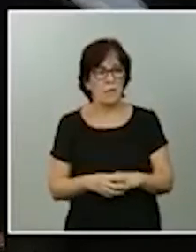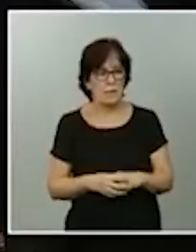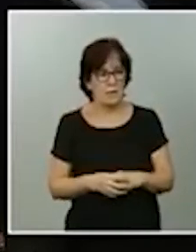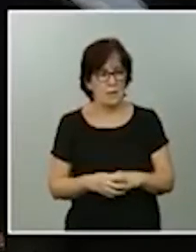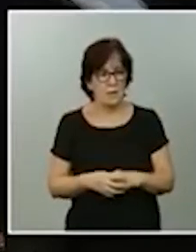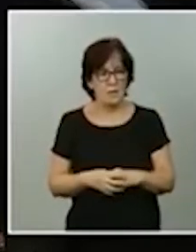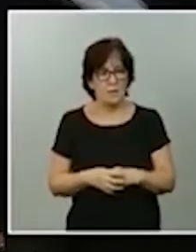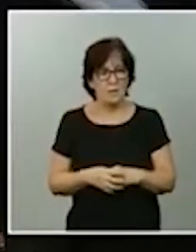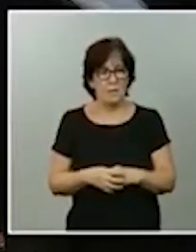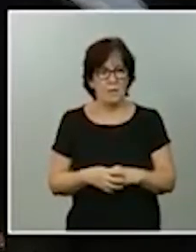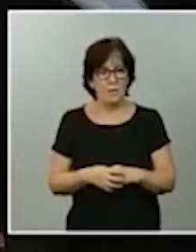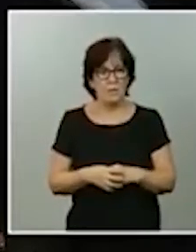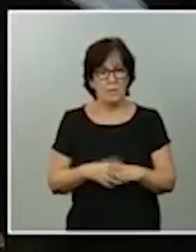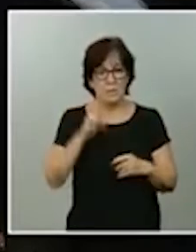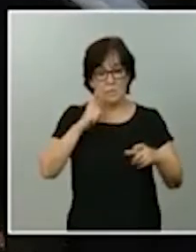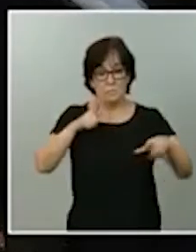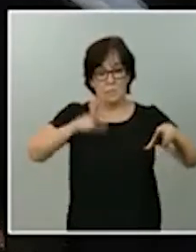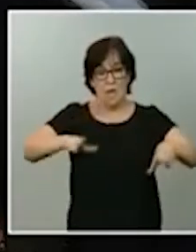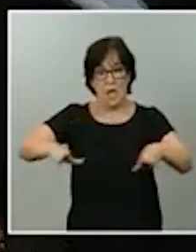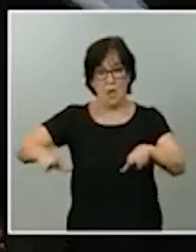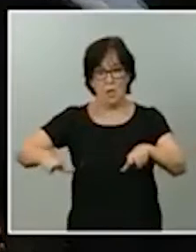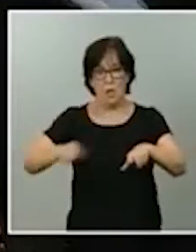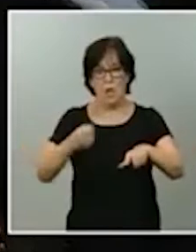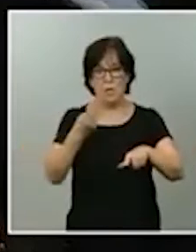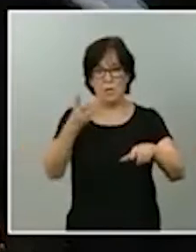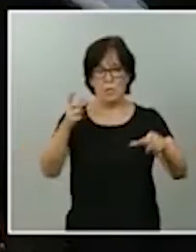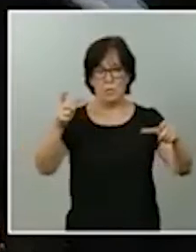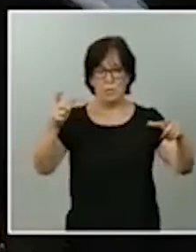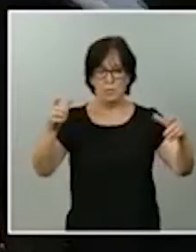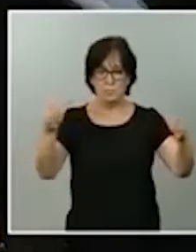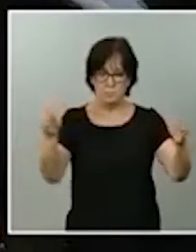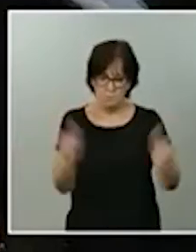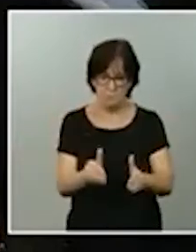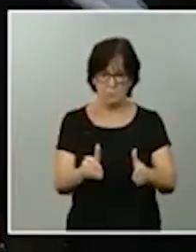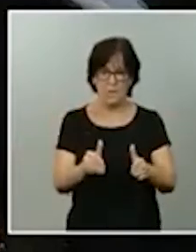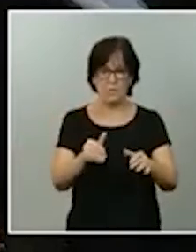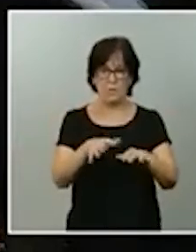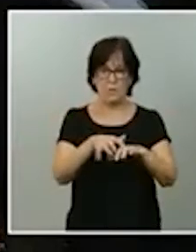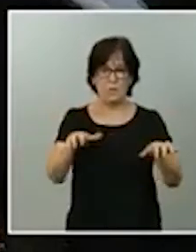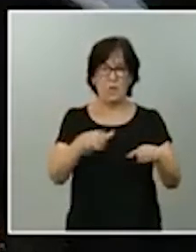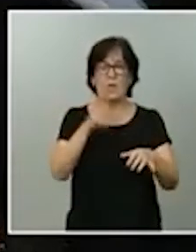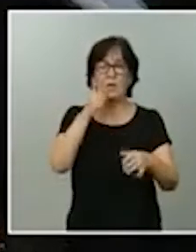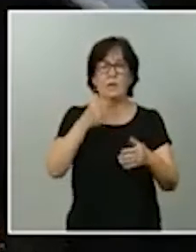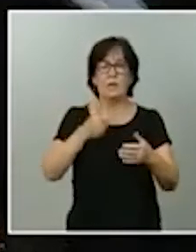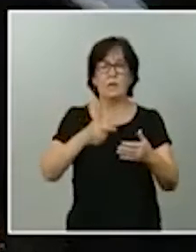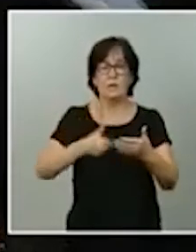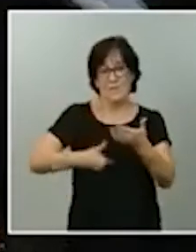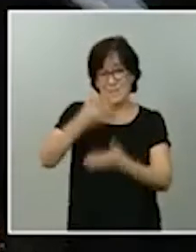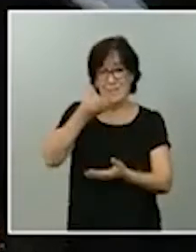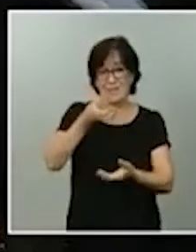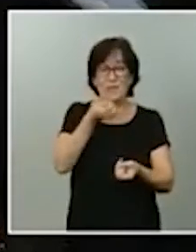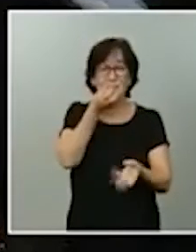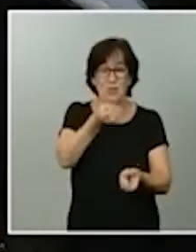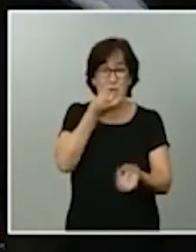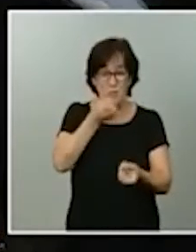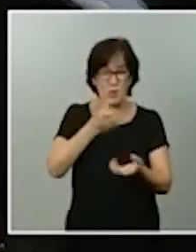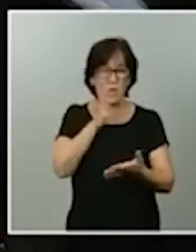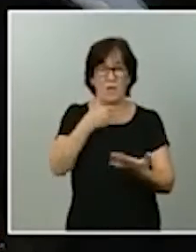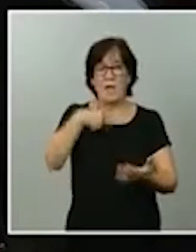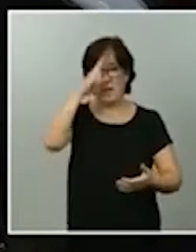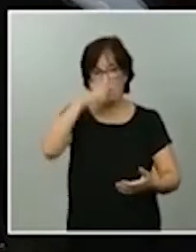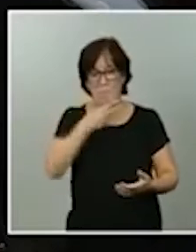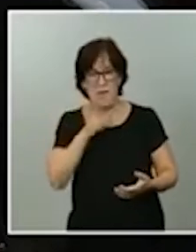la ratio de alumnos por aula, que es uno de los puntos que cita Podemos en ese comunicado. Y dado que le he hablado a los padres y madres y también